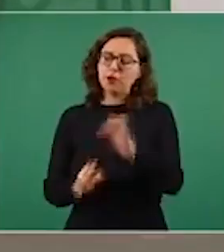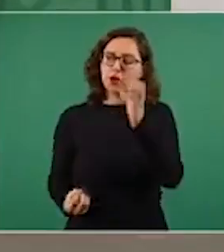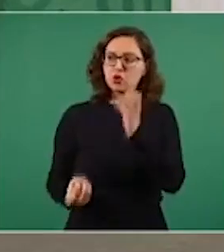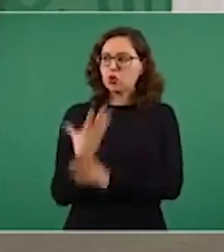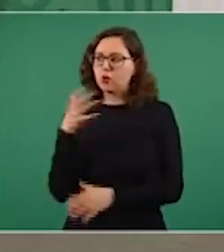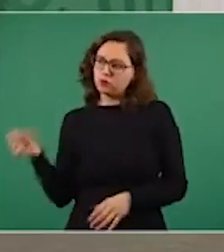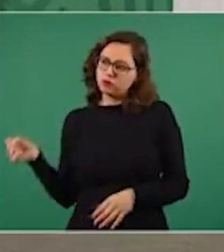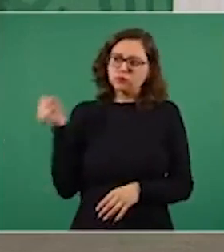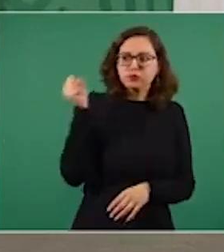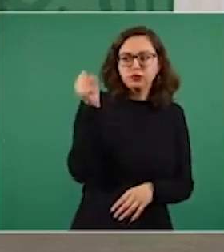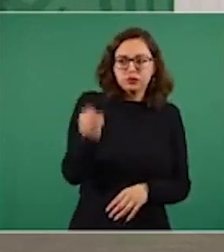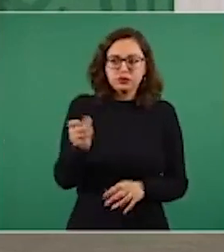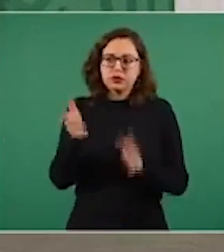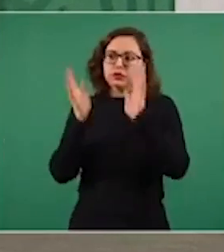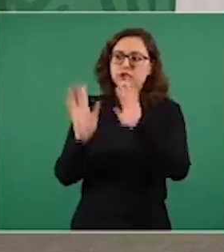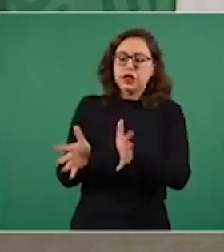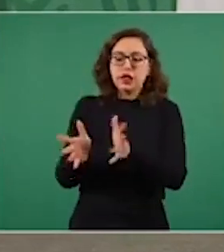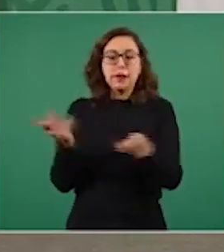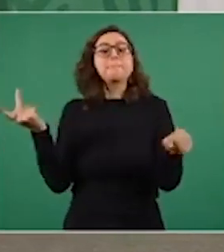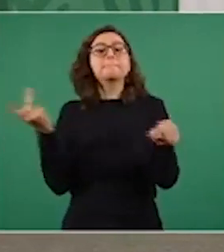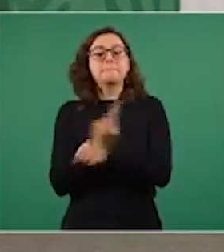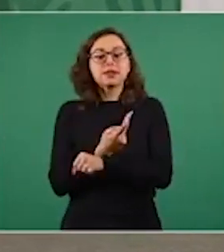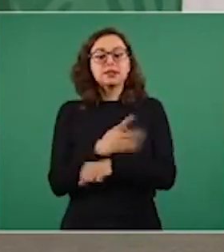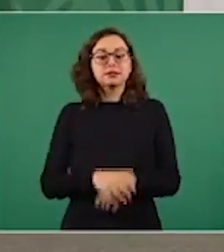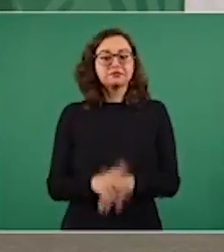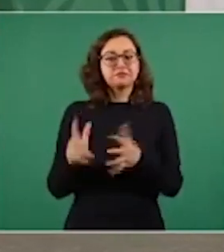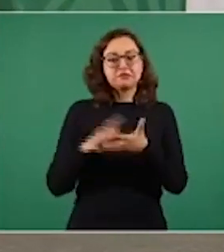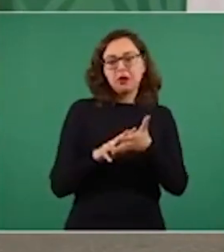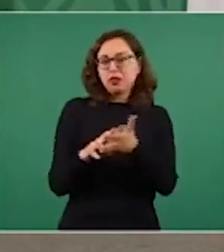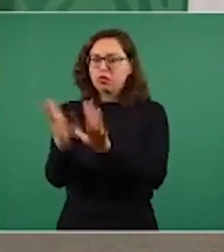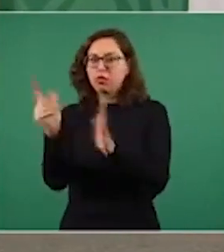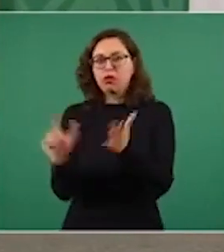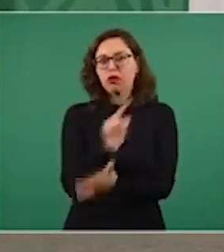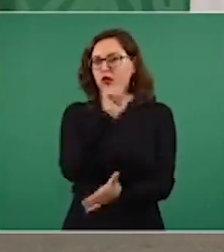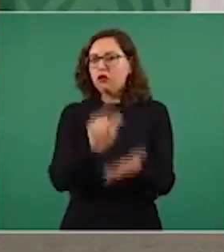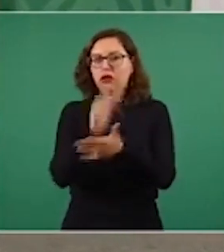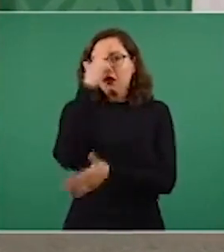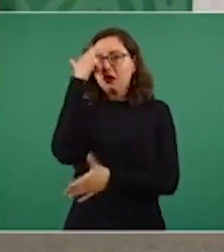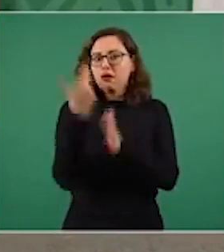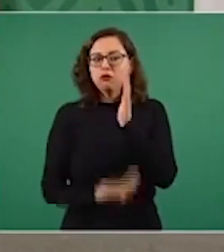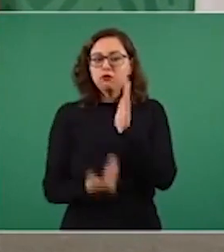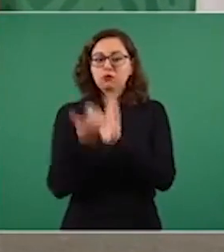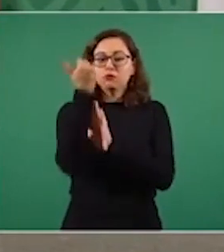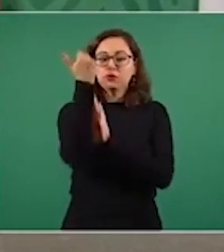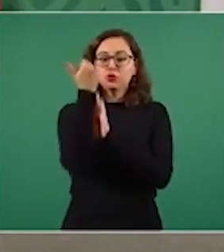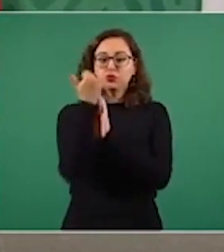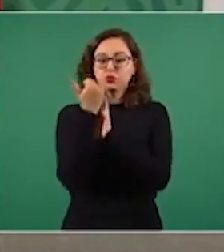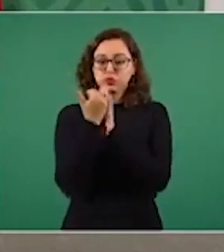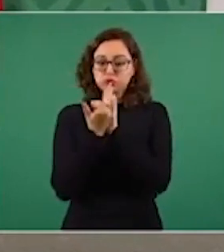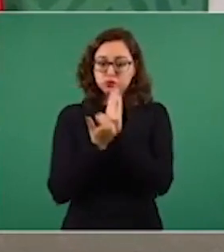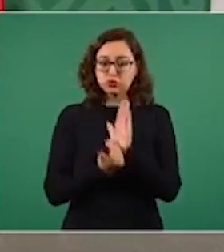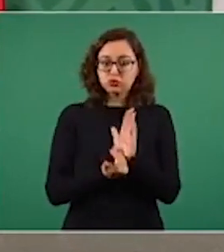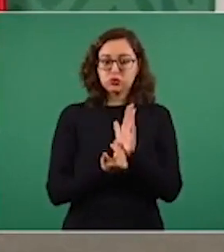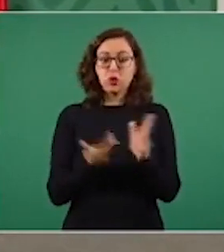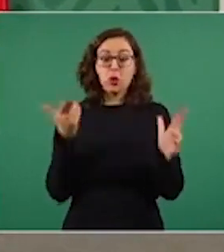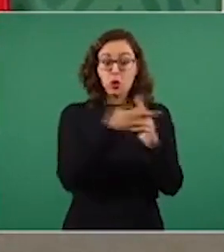disminución en índices delictivos en Veracruz y en particular en homicidios y en